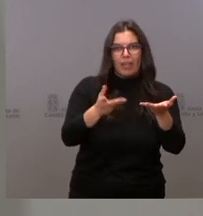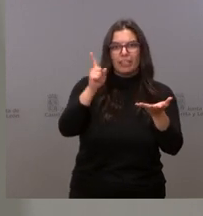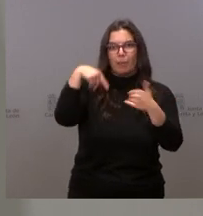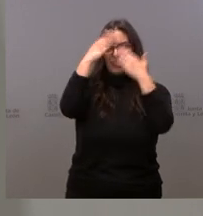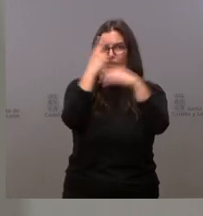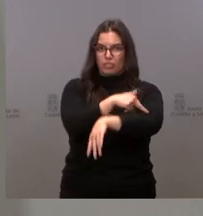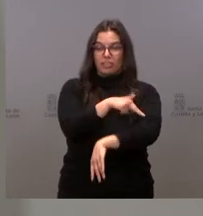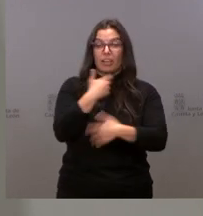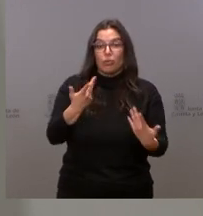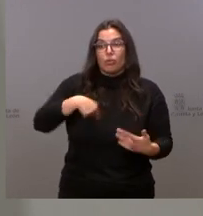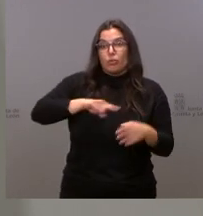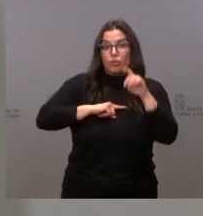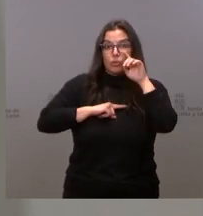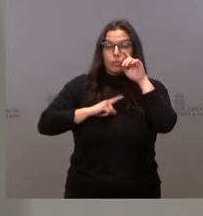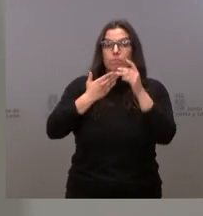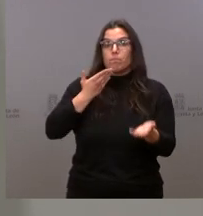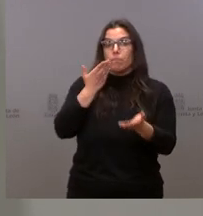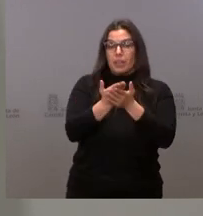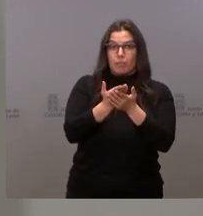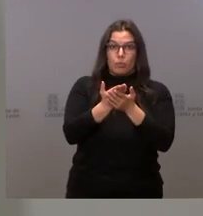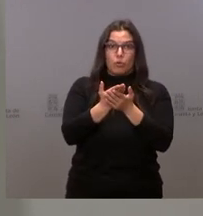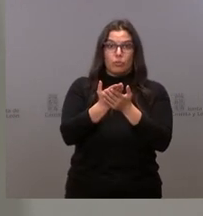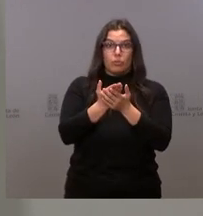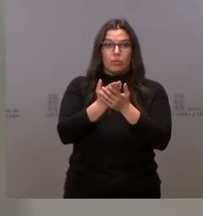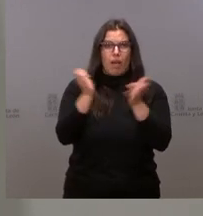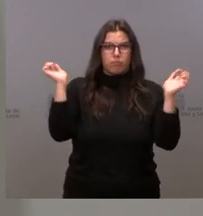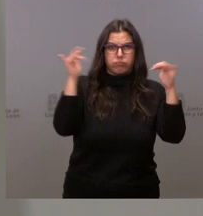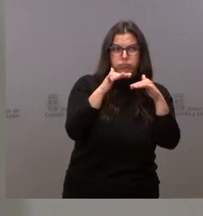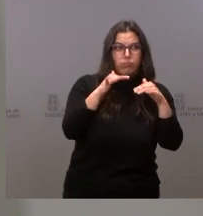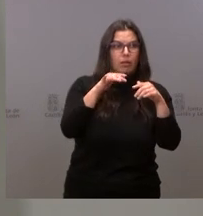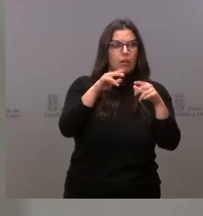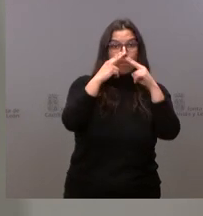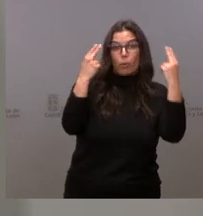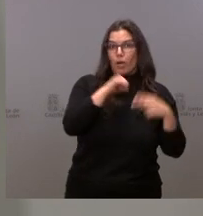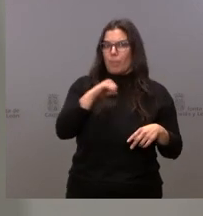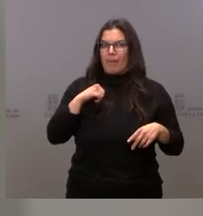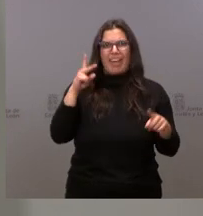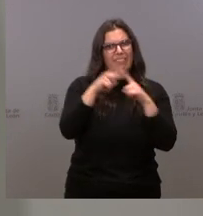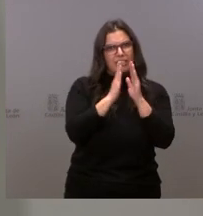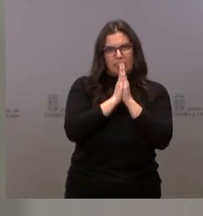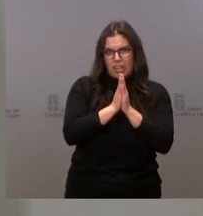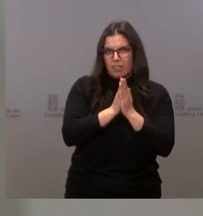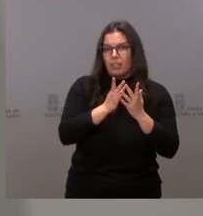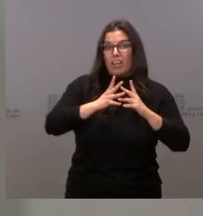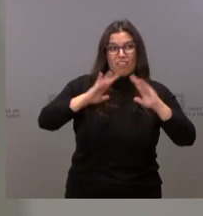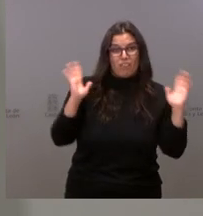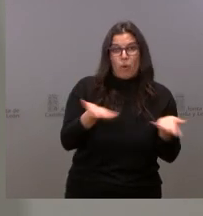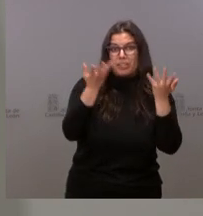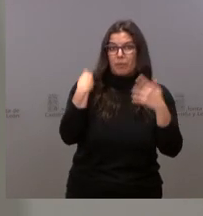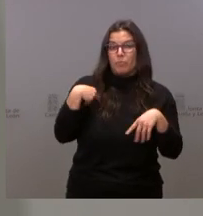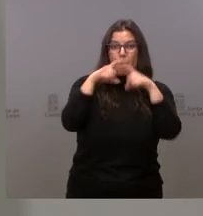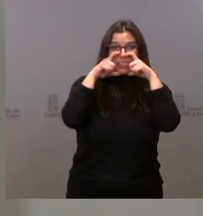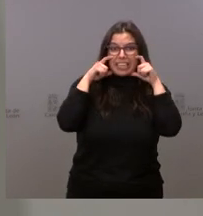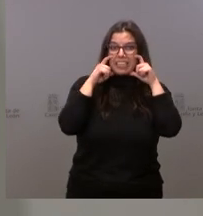Por tanto, hacemos nuestro llamamiento a evitar grandes reuniones públicas o privadas, fomentar, como dice el mensaje, el uso de la